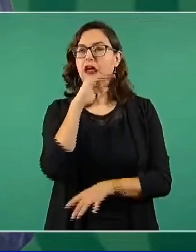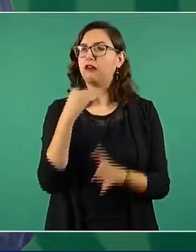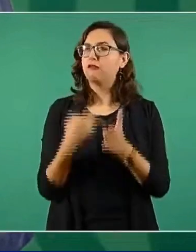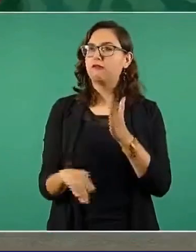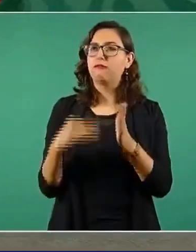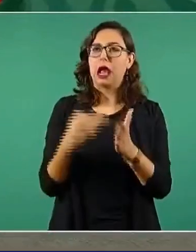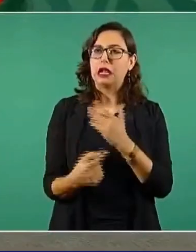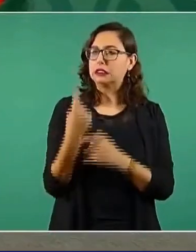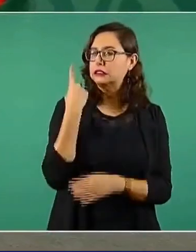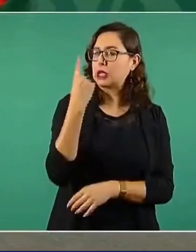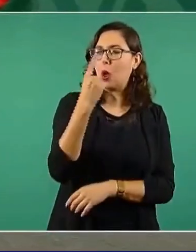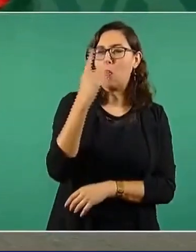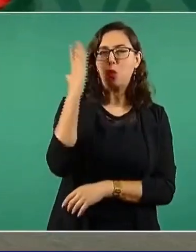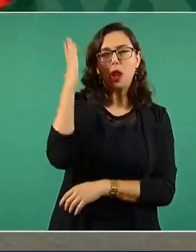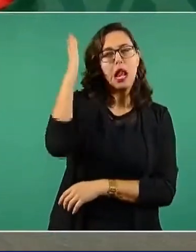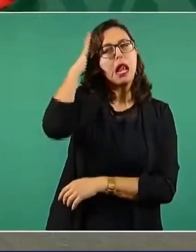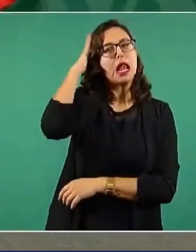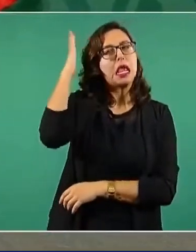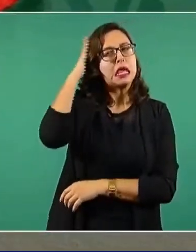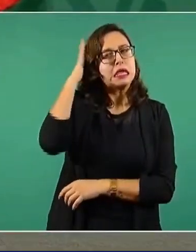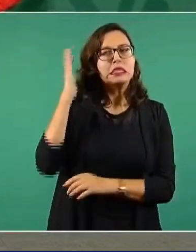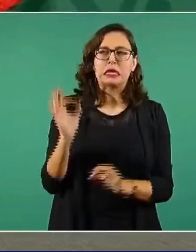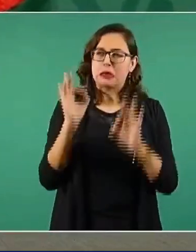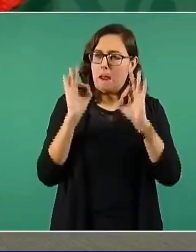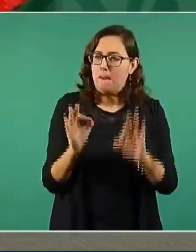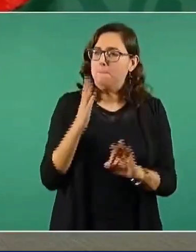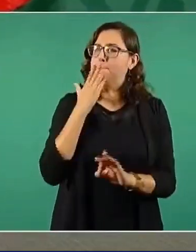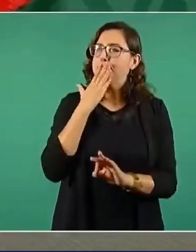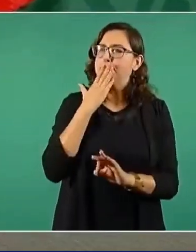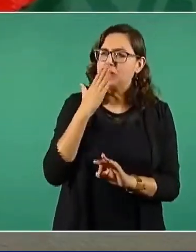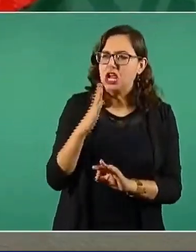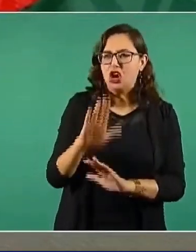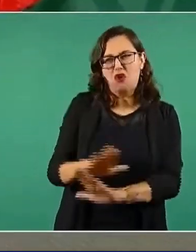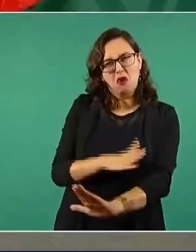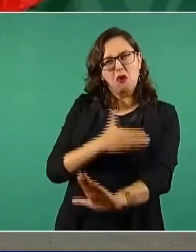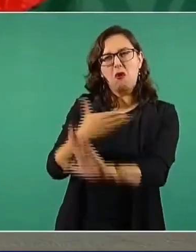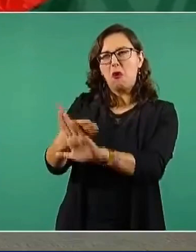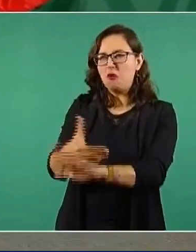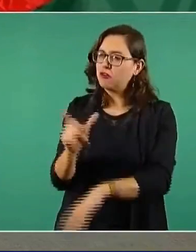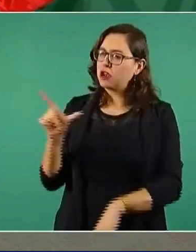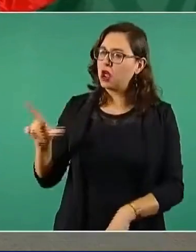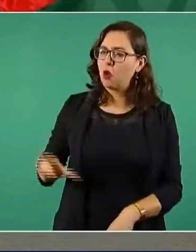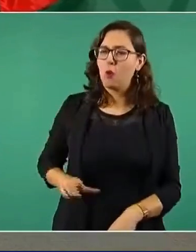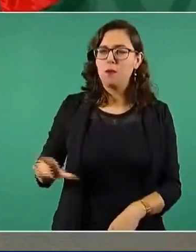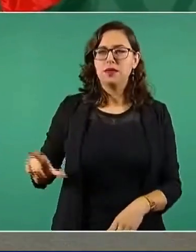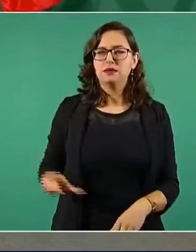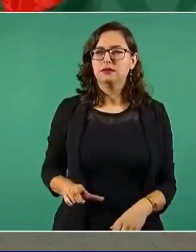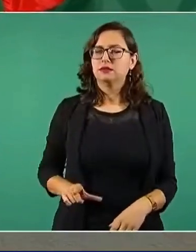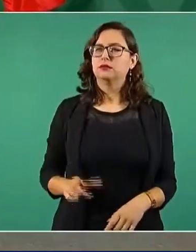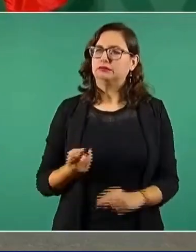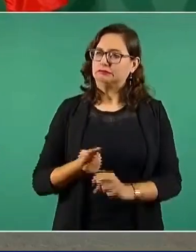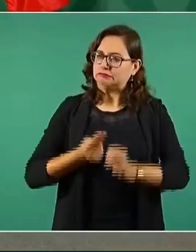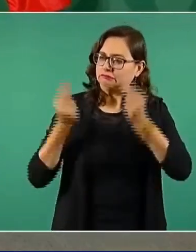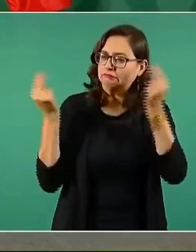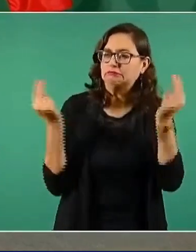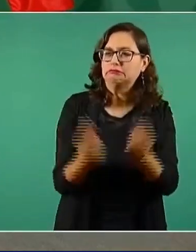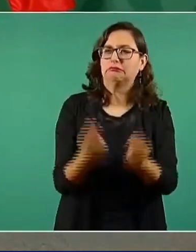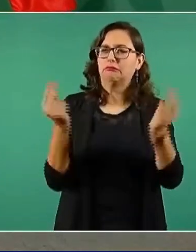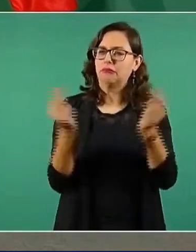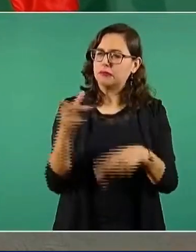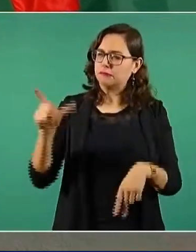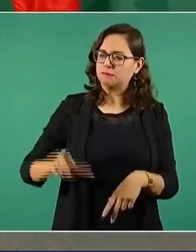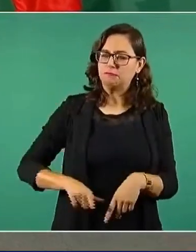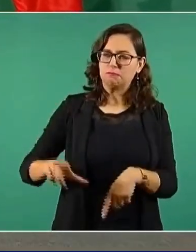opositor para derrocarnos.